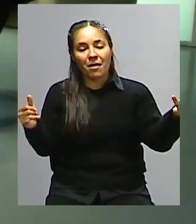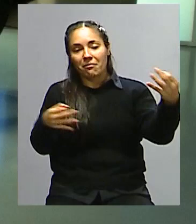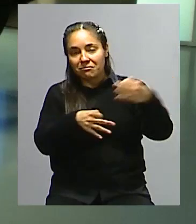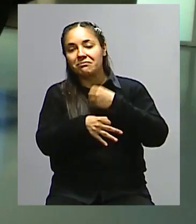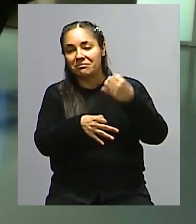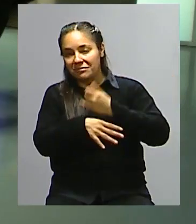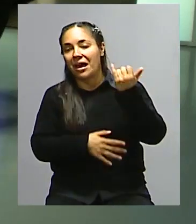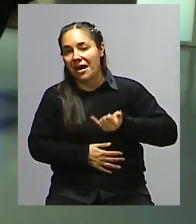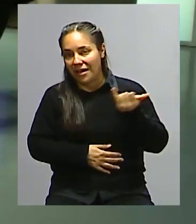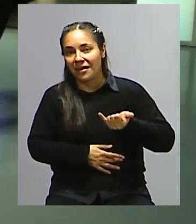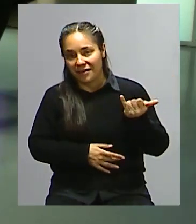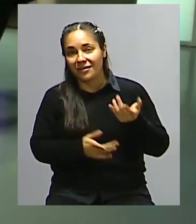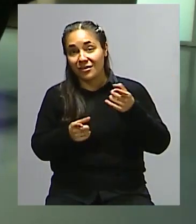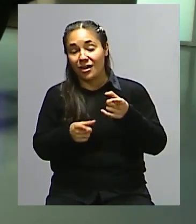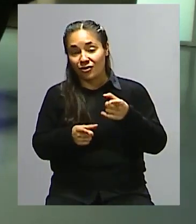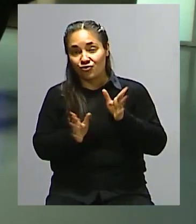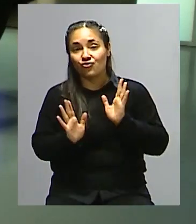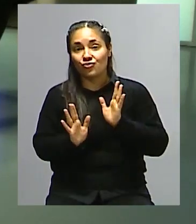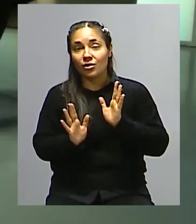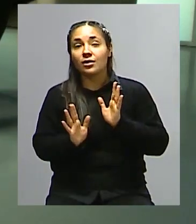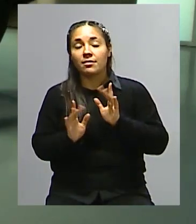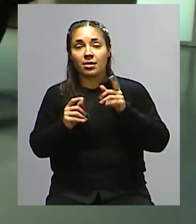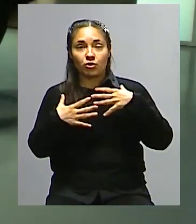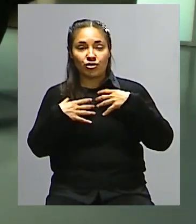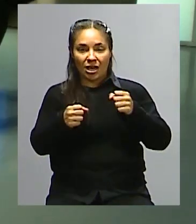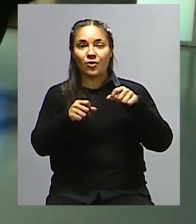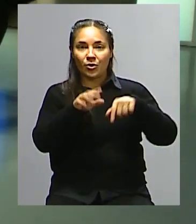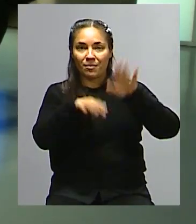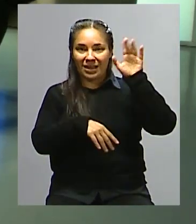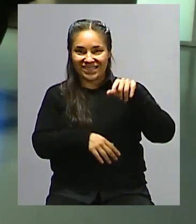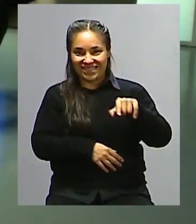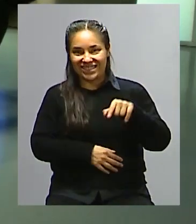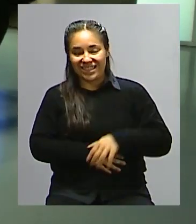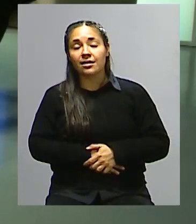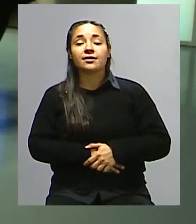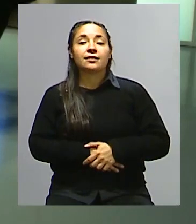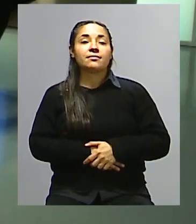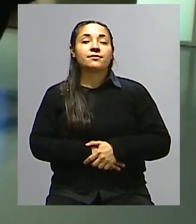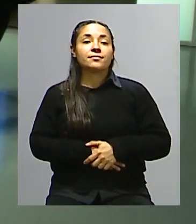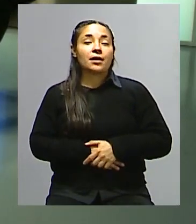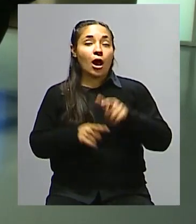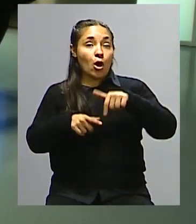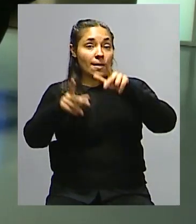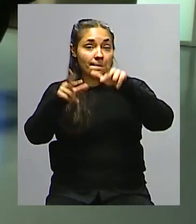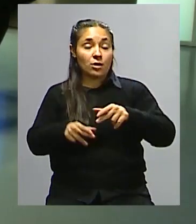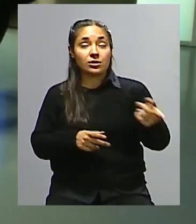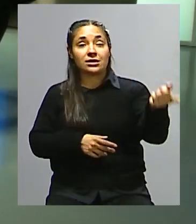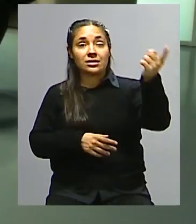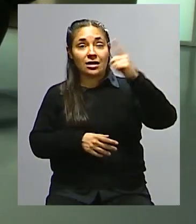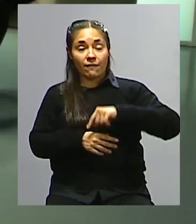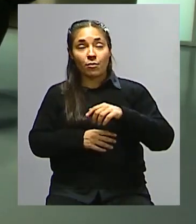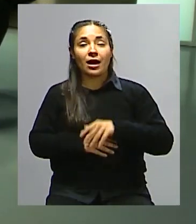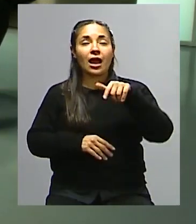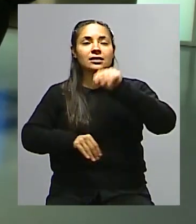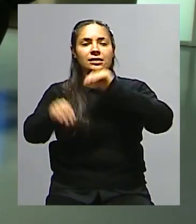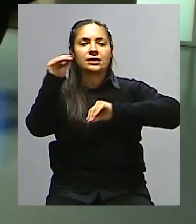más que al, y sobre todo digo, al sistema de salud y a todos sus actores. Vamos a ir a una pausa, enseguida regresamos. Estamos